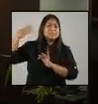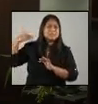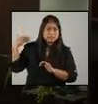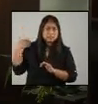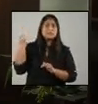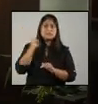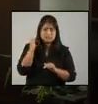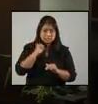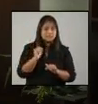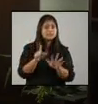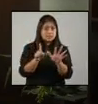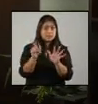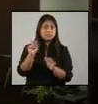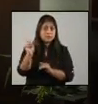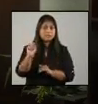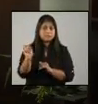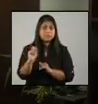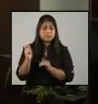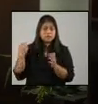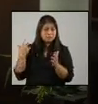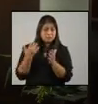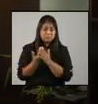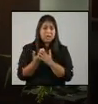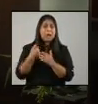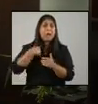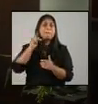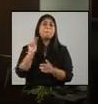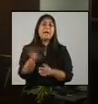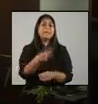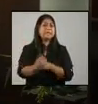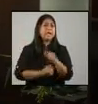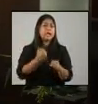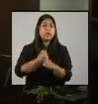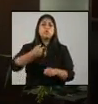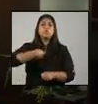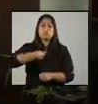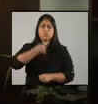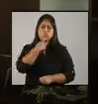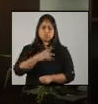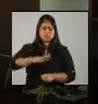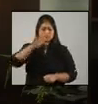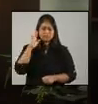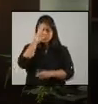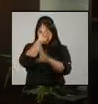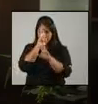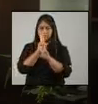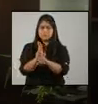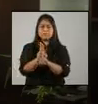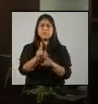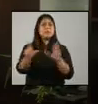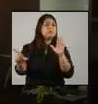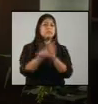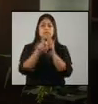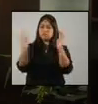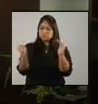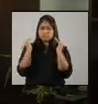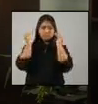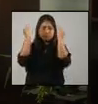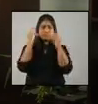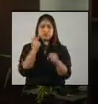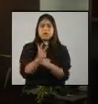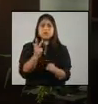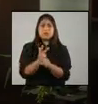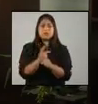sí, solo 6 meses, aunque parezcan años, juré respetar y hacer que se respete la constitución política de la república